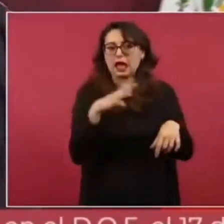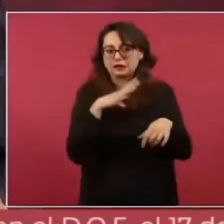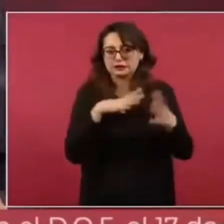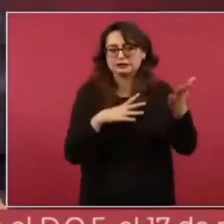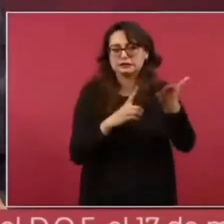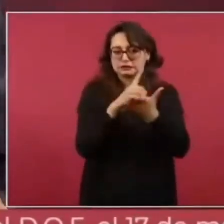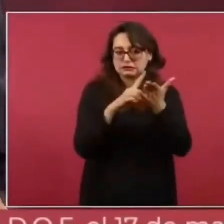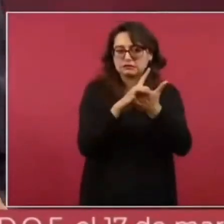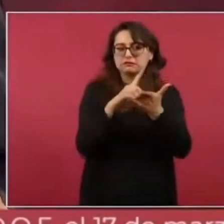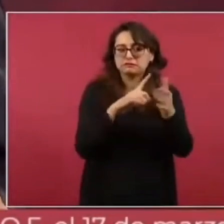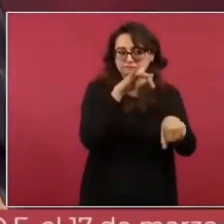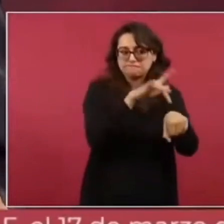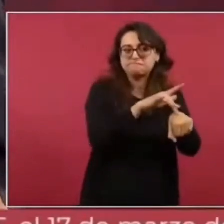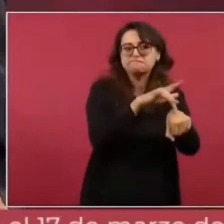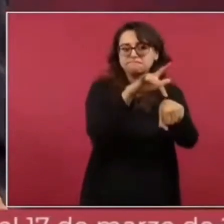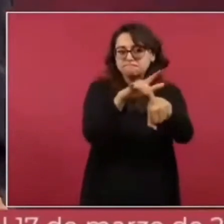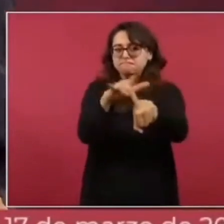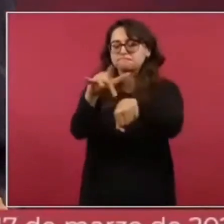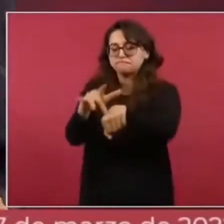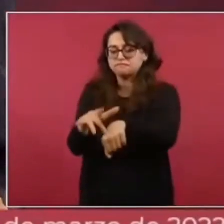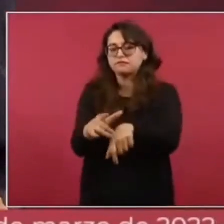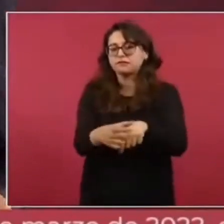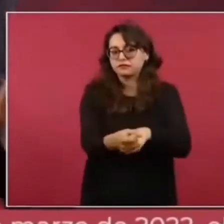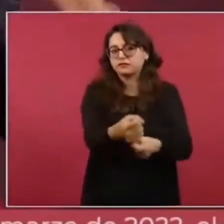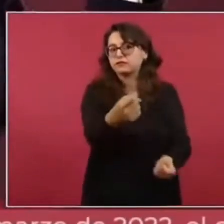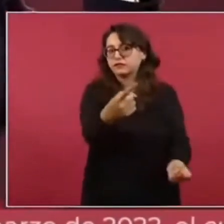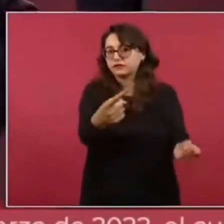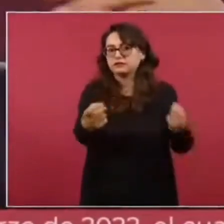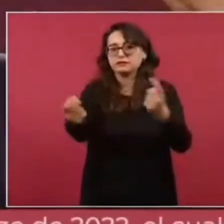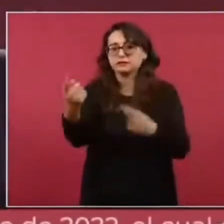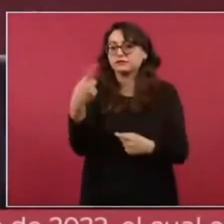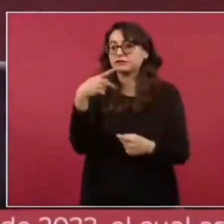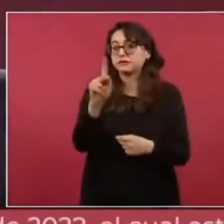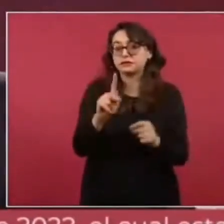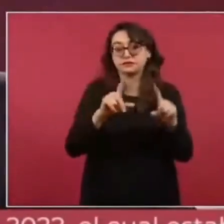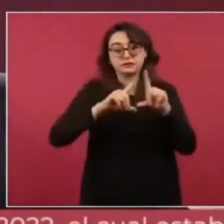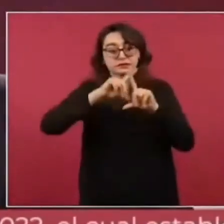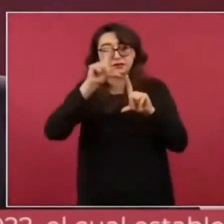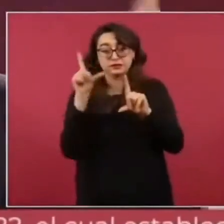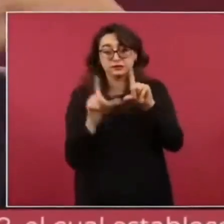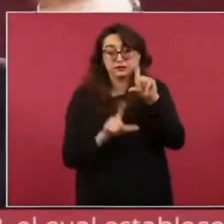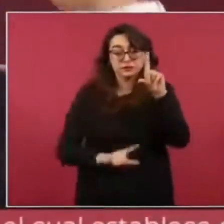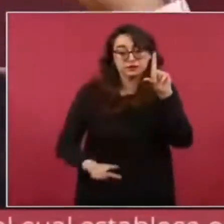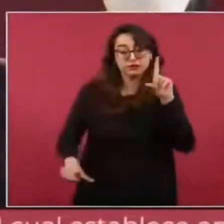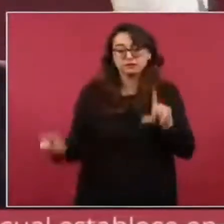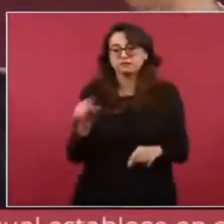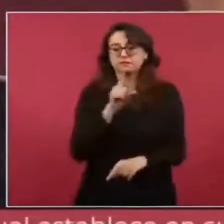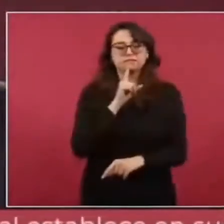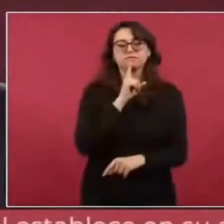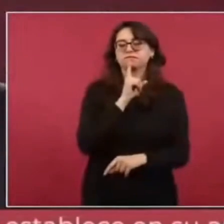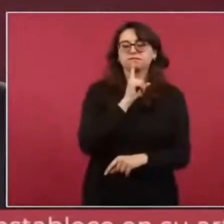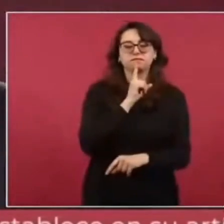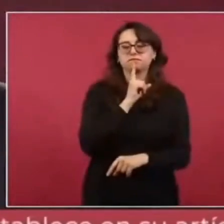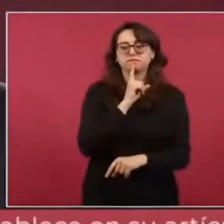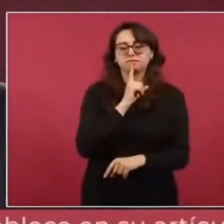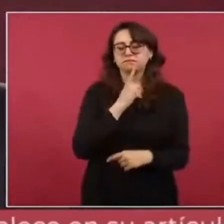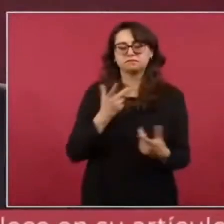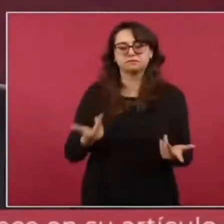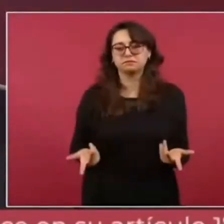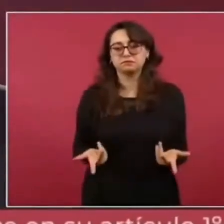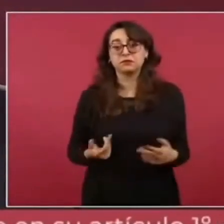en ciertos lugares. No se extendió, no por lo que haya hecho el gobierno,